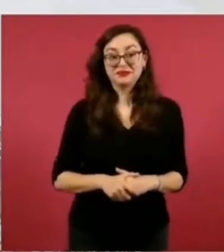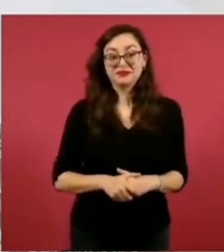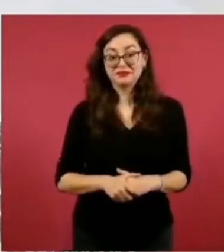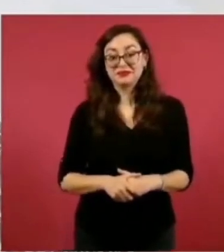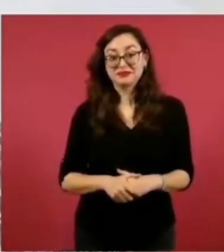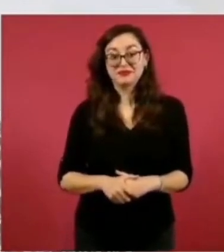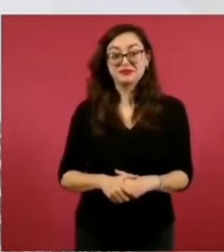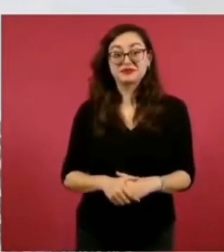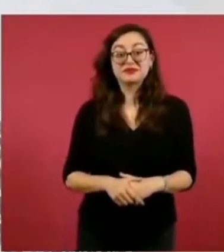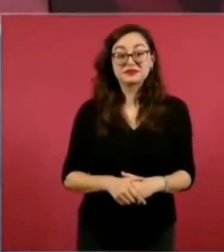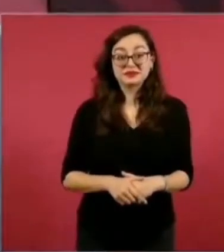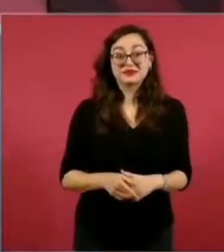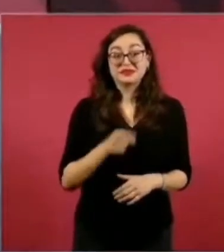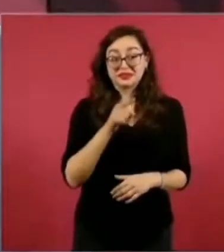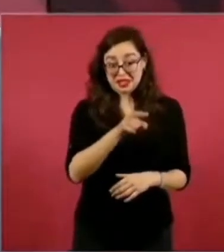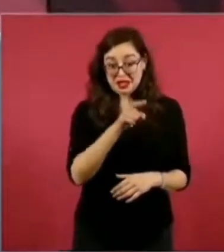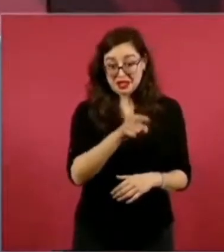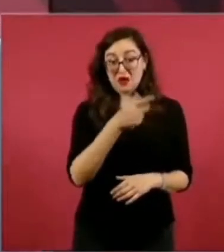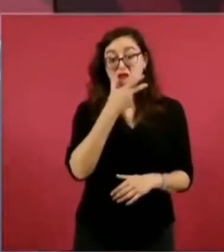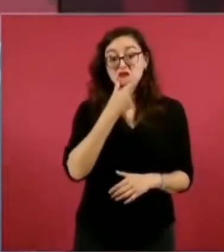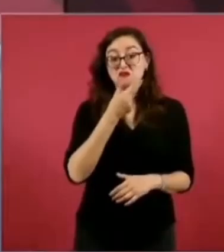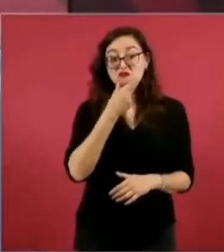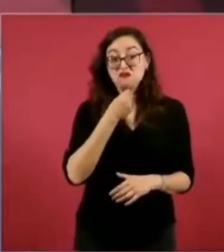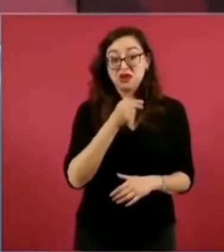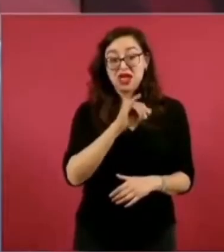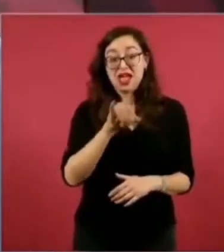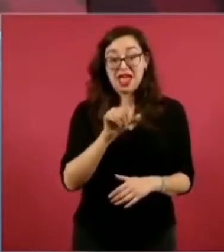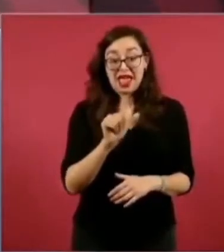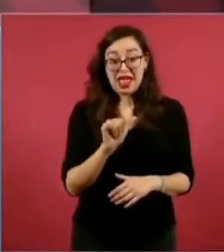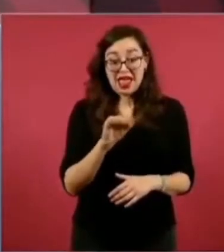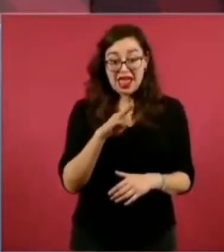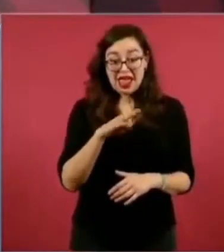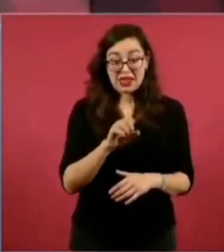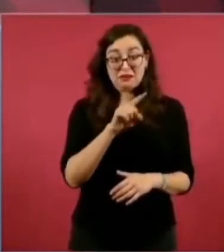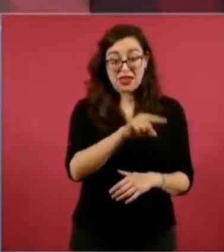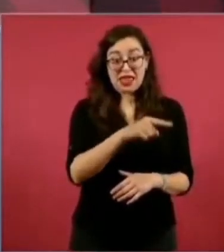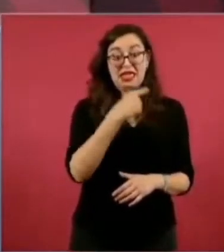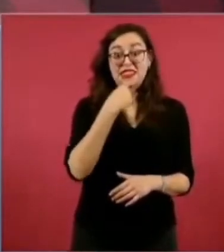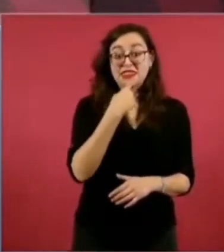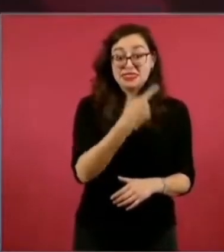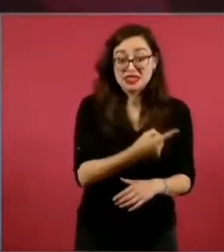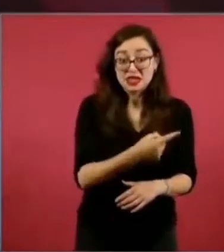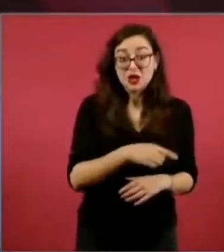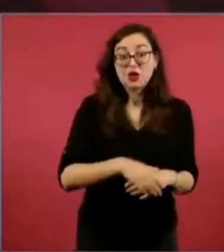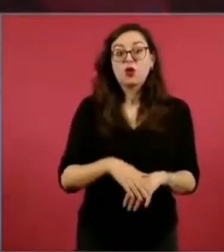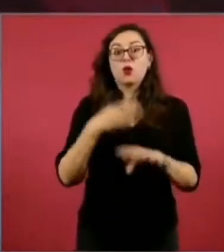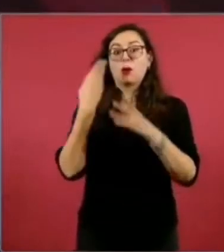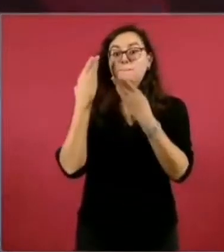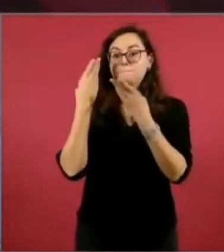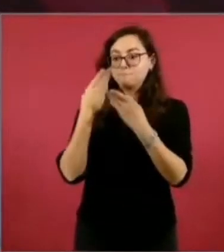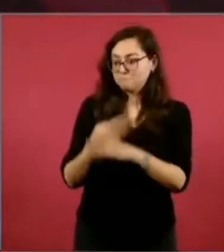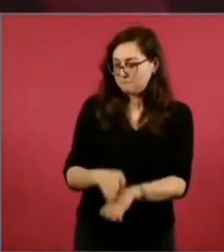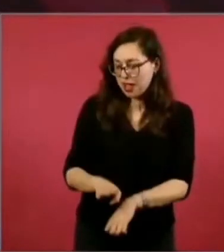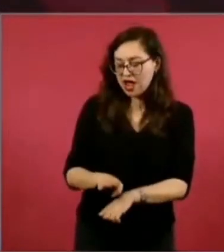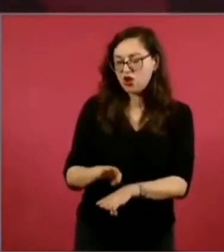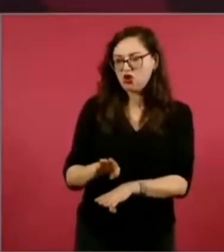en ese debate dijo que iba a expropiar, creo que Banamexo o Bancomer o no sé,